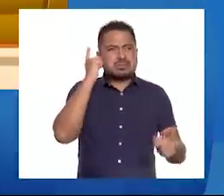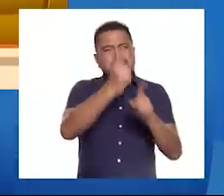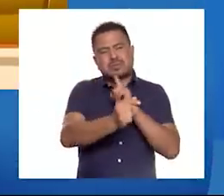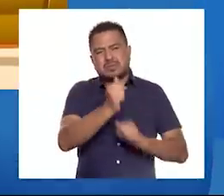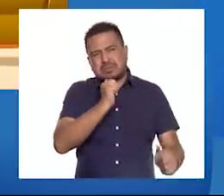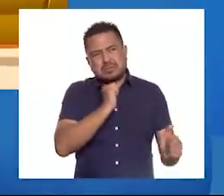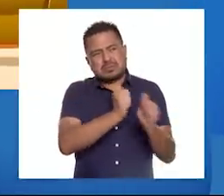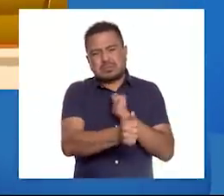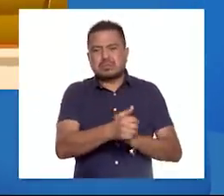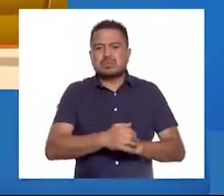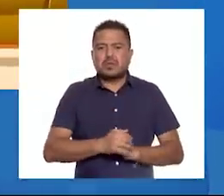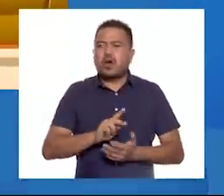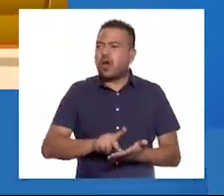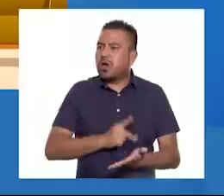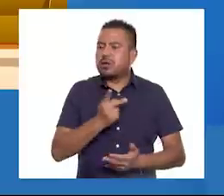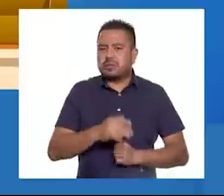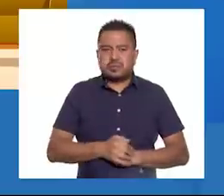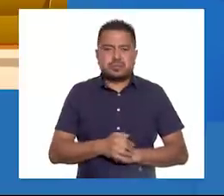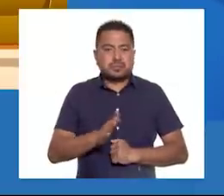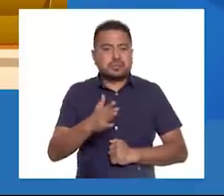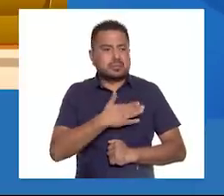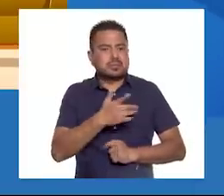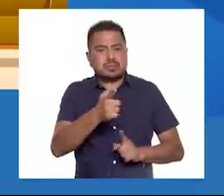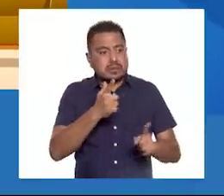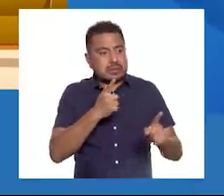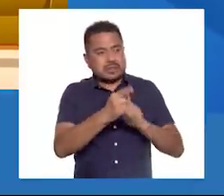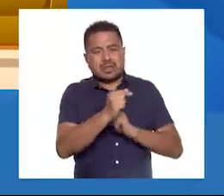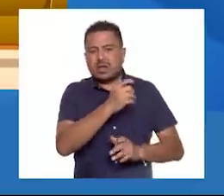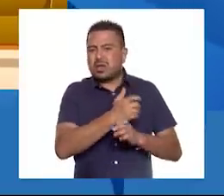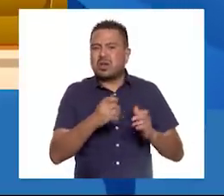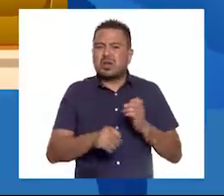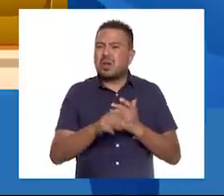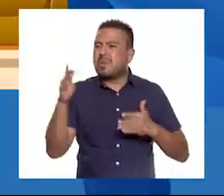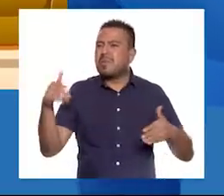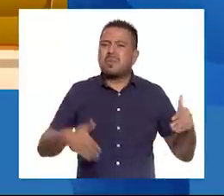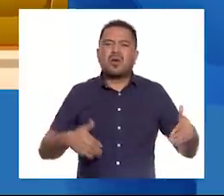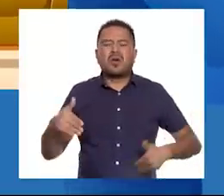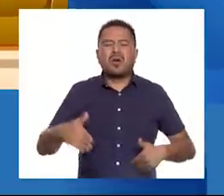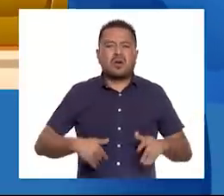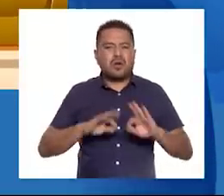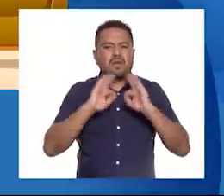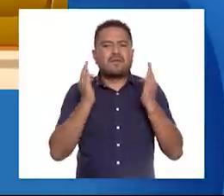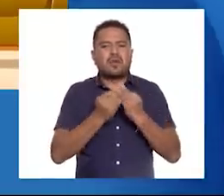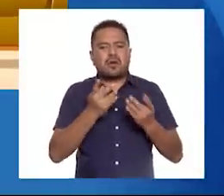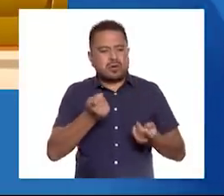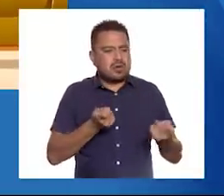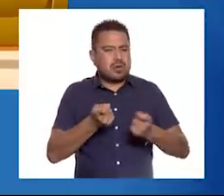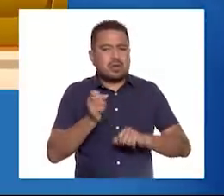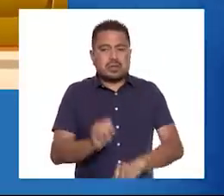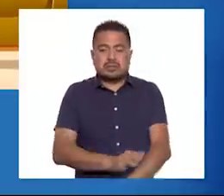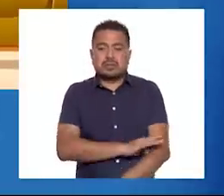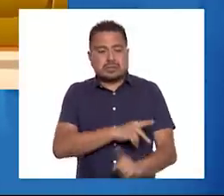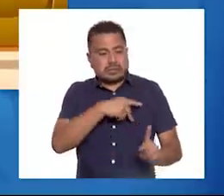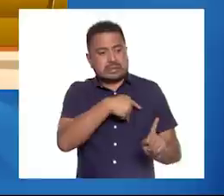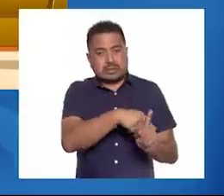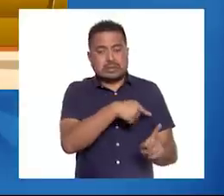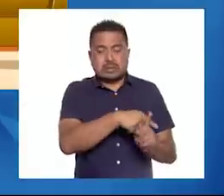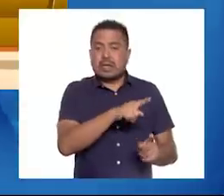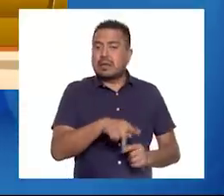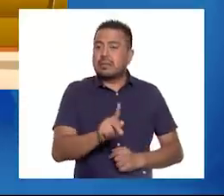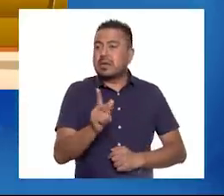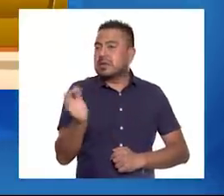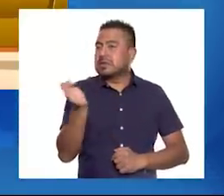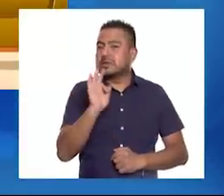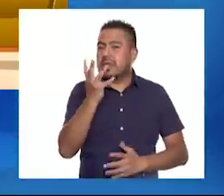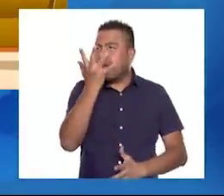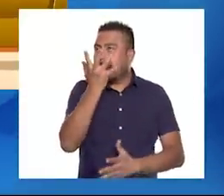otra vez. Bueno, alejarte de una situación que te molesta es tu forma de regular la emoción. Pero tal